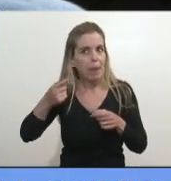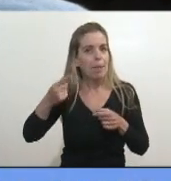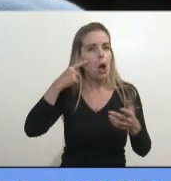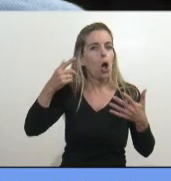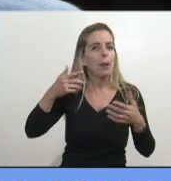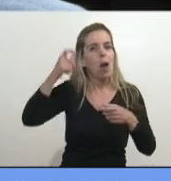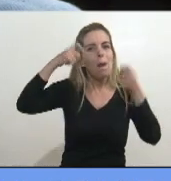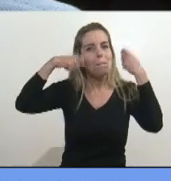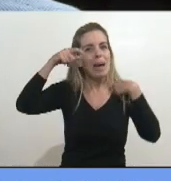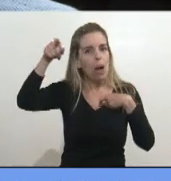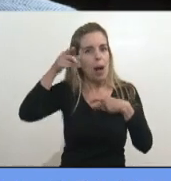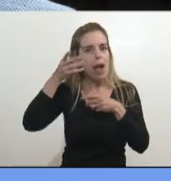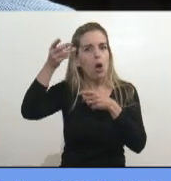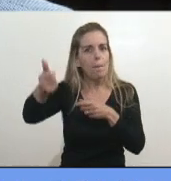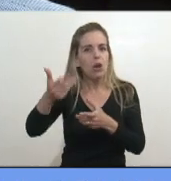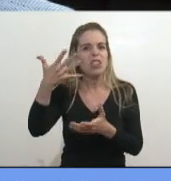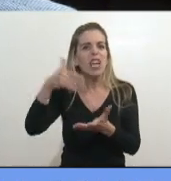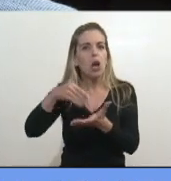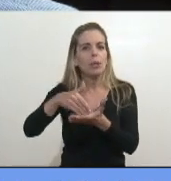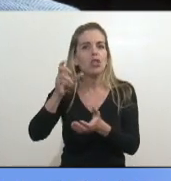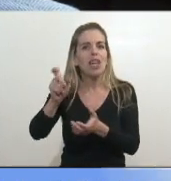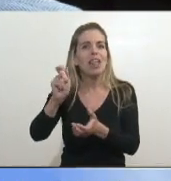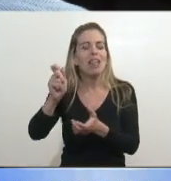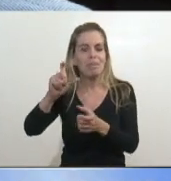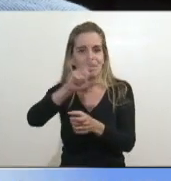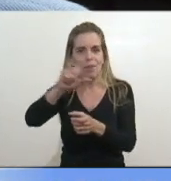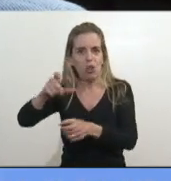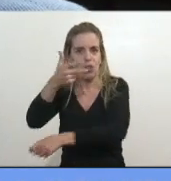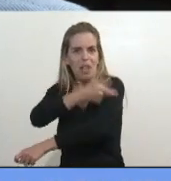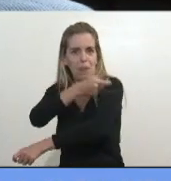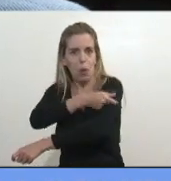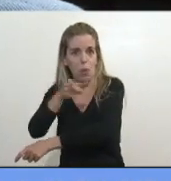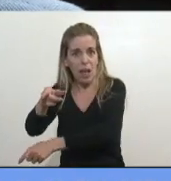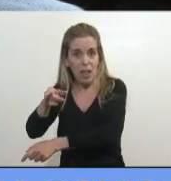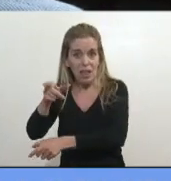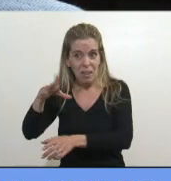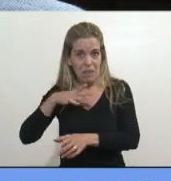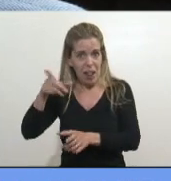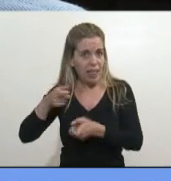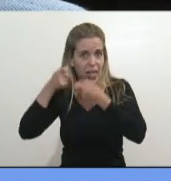millones de dosis, y no le entregaron una sola dosis. No le entregaron una sola dosis.